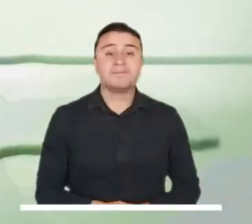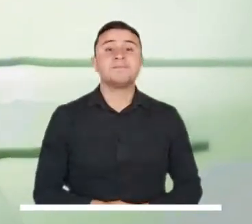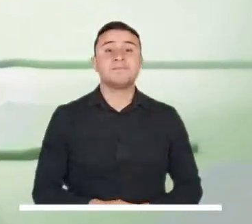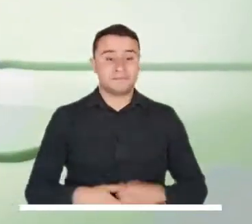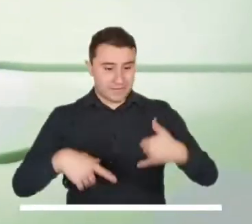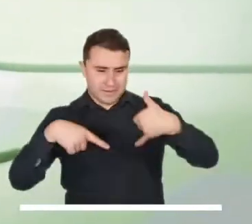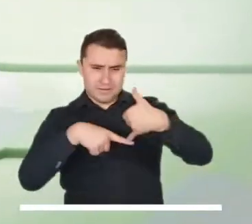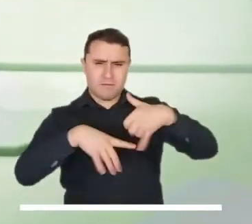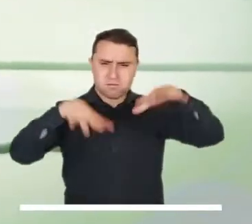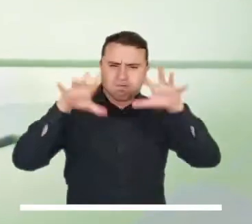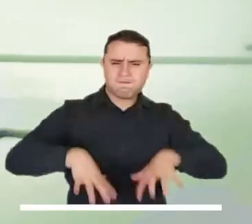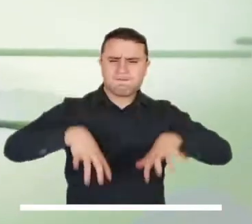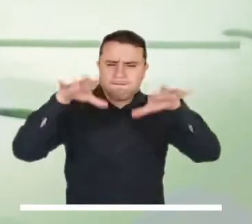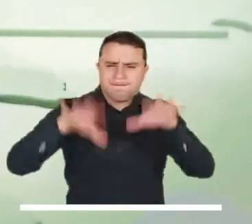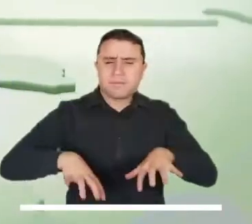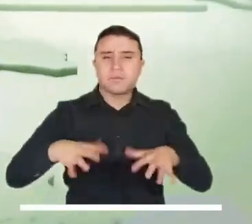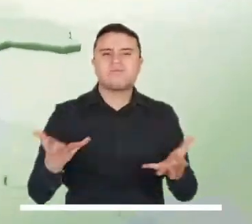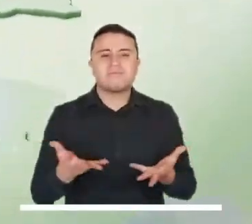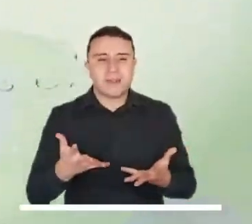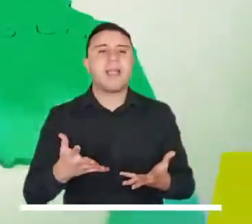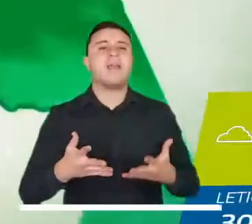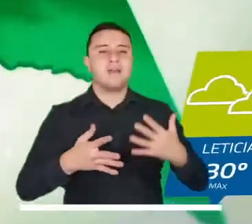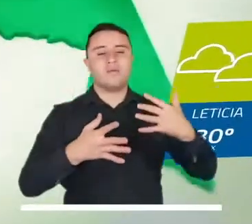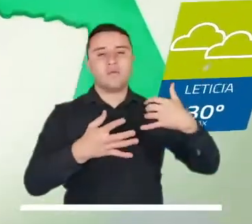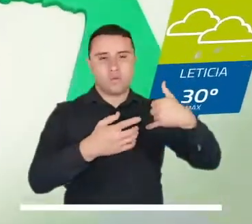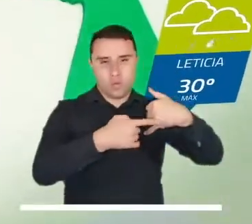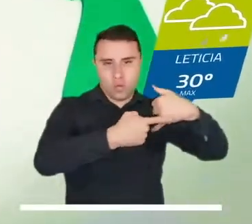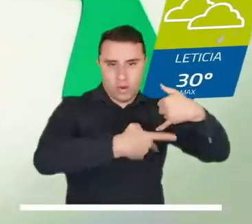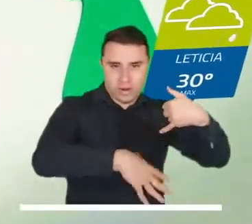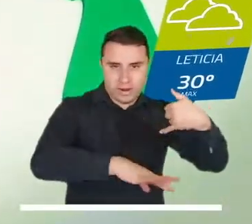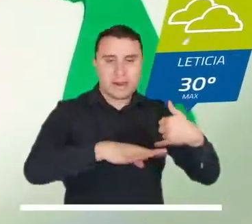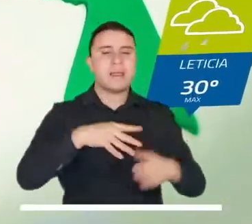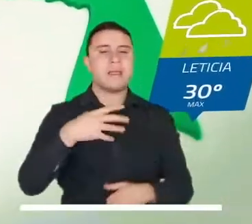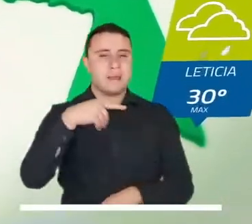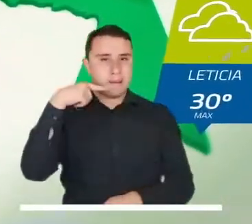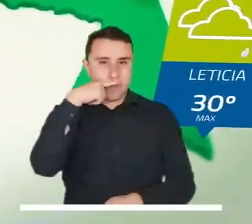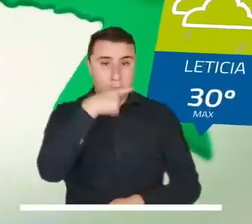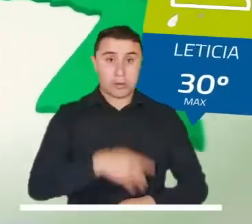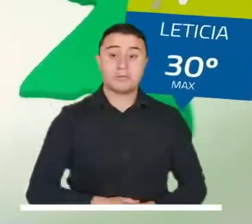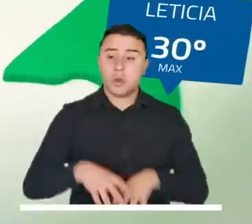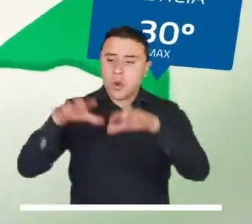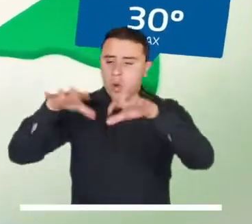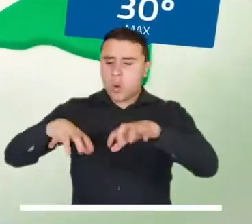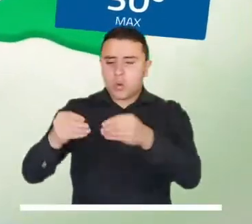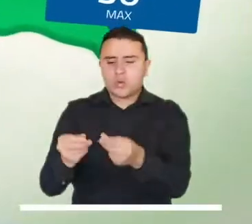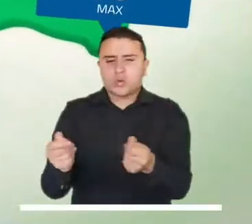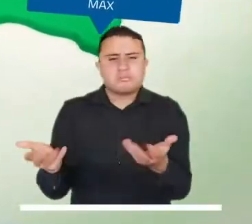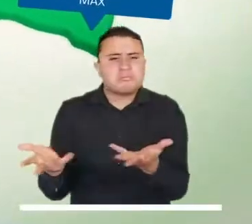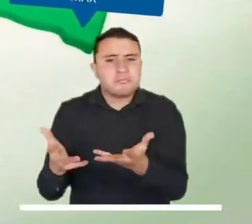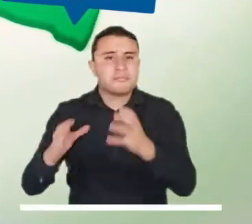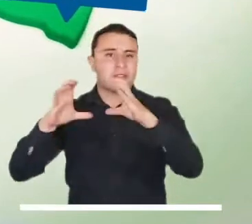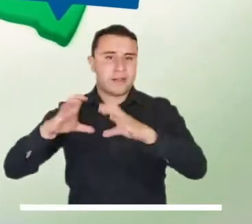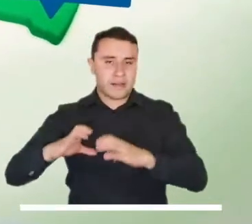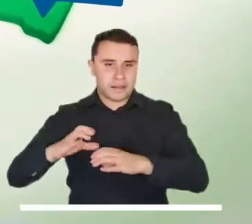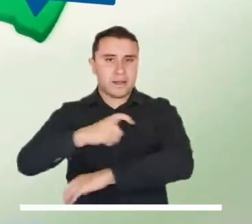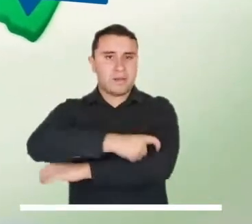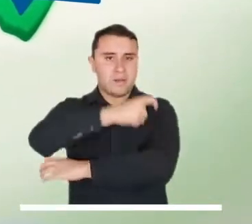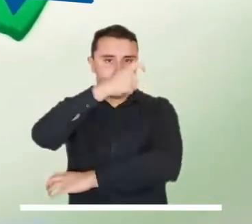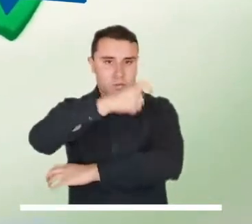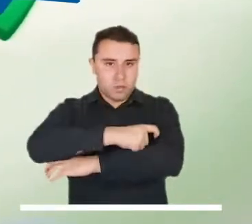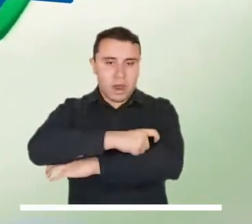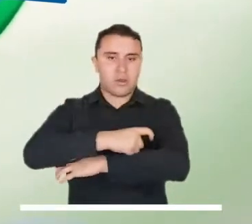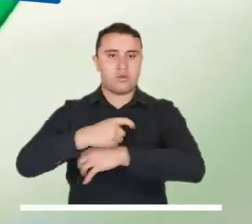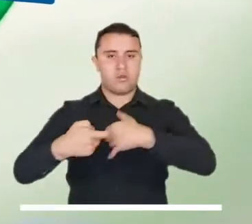Aramco. Las lluvias fuertes de la Amazonía se anuncian en Guainía y Amazonas, mientras que lluviznas se anticipan en